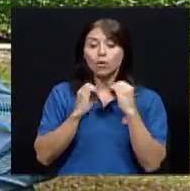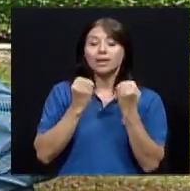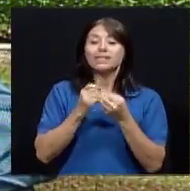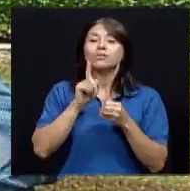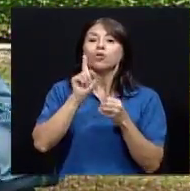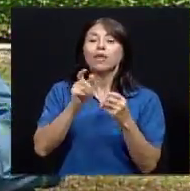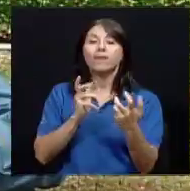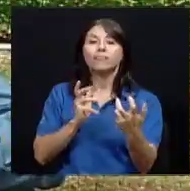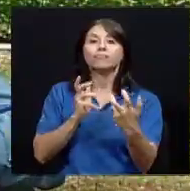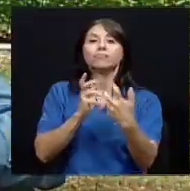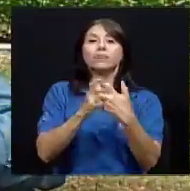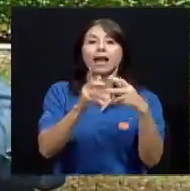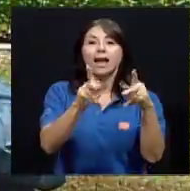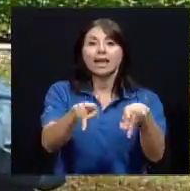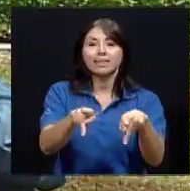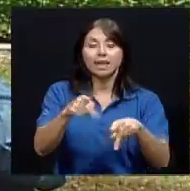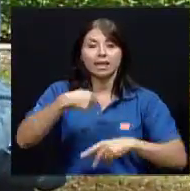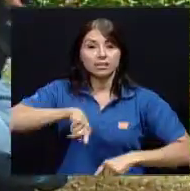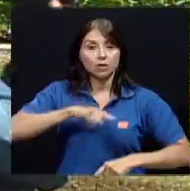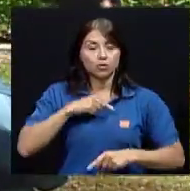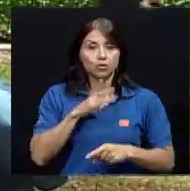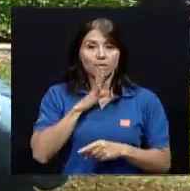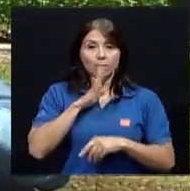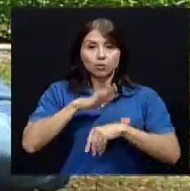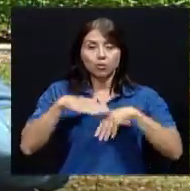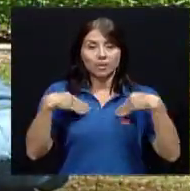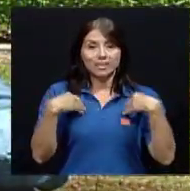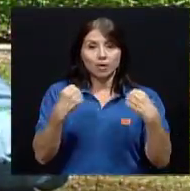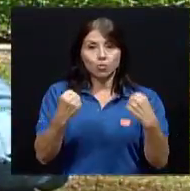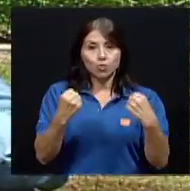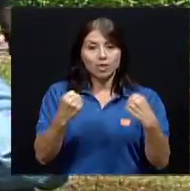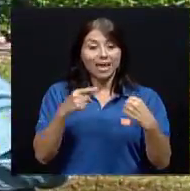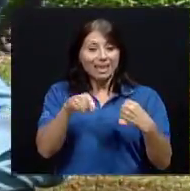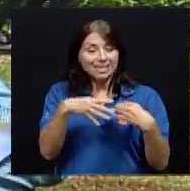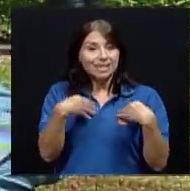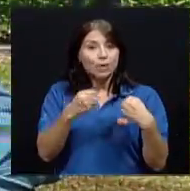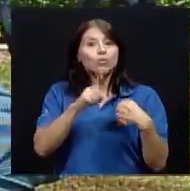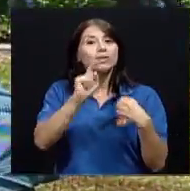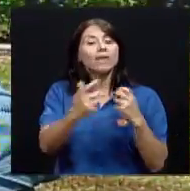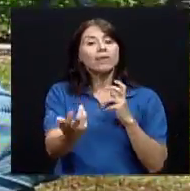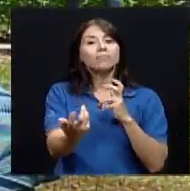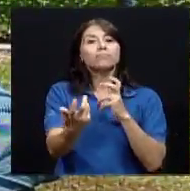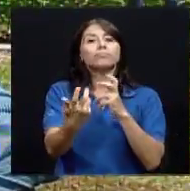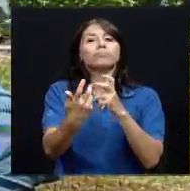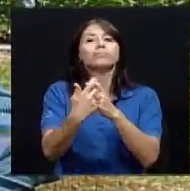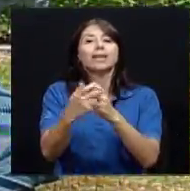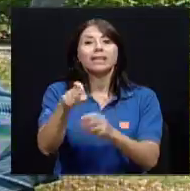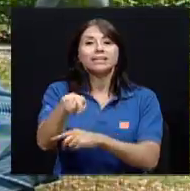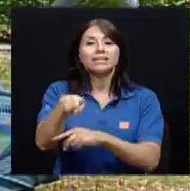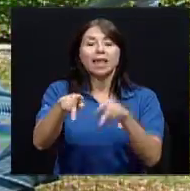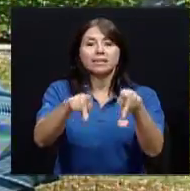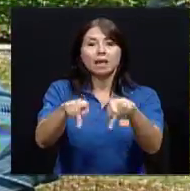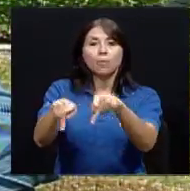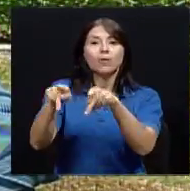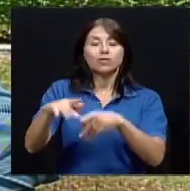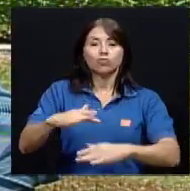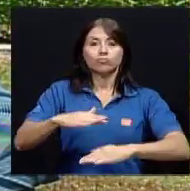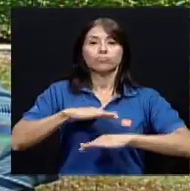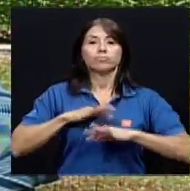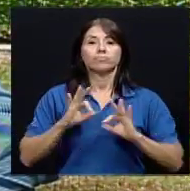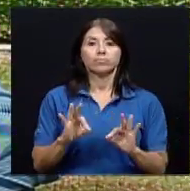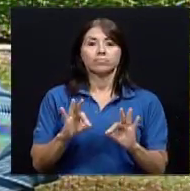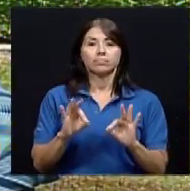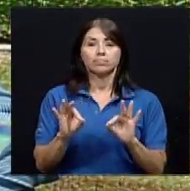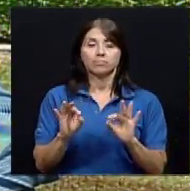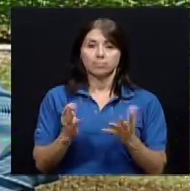cuando hablamos de salud, tienen que responder a las necesidades de la población, y esto me parece que es muy importante entenderlo. Yo lo que creo